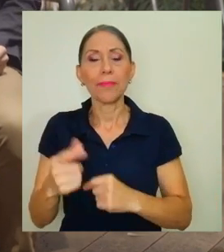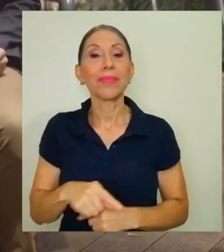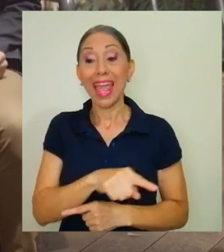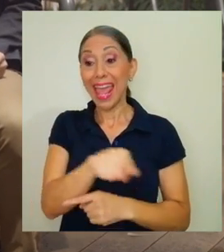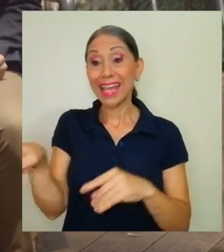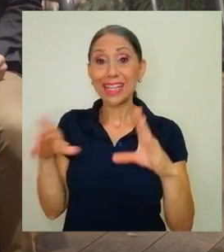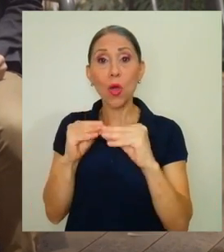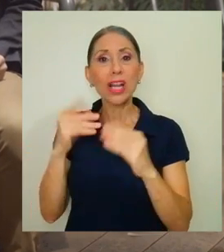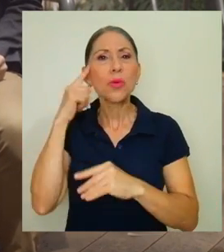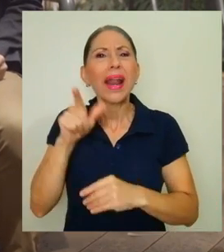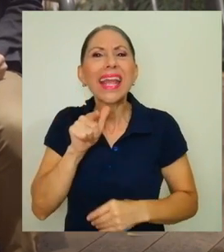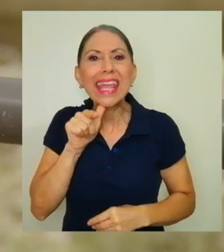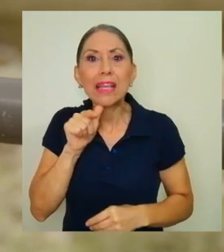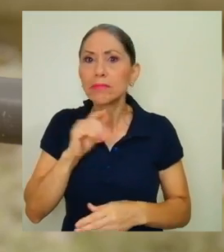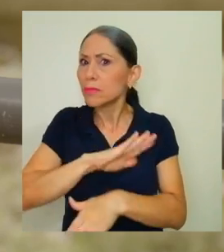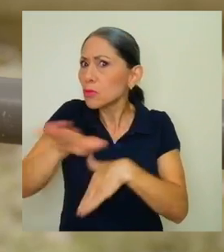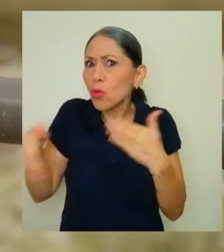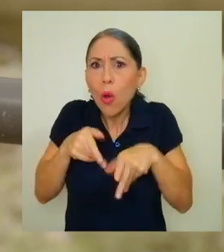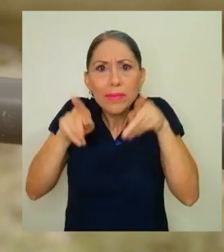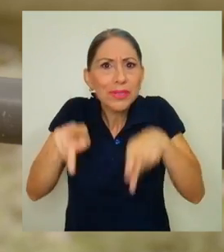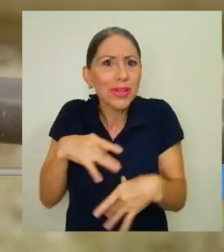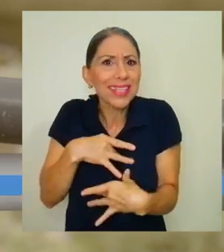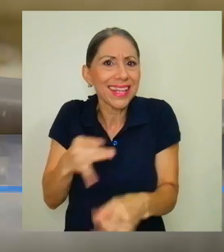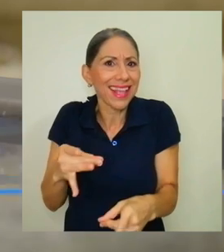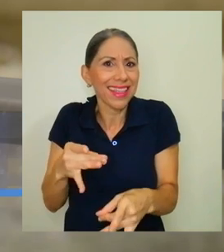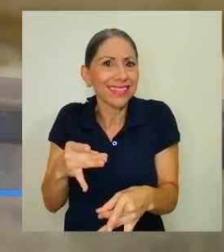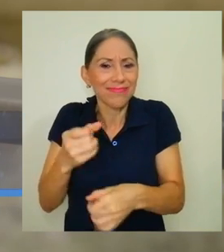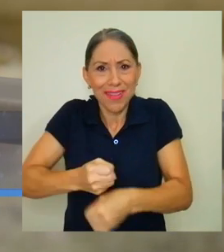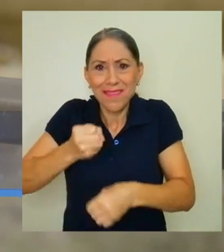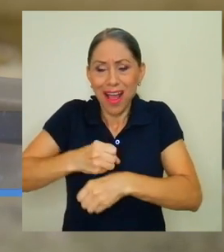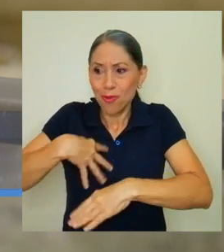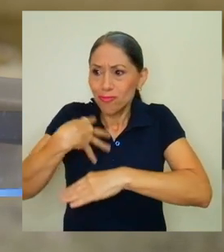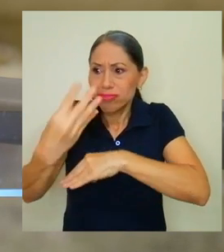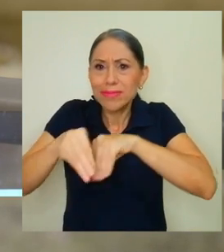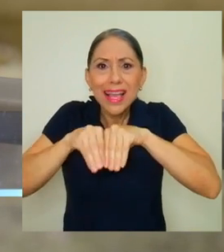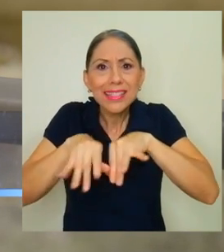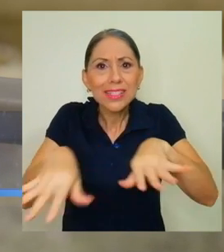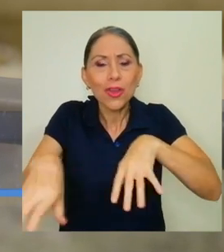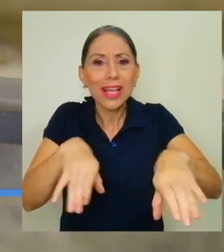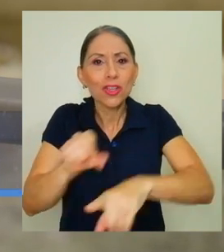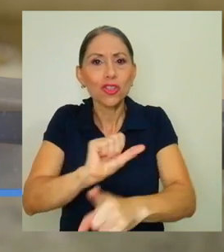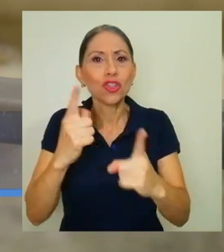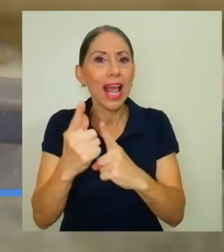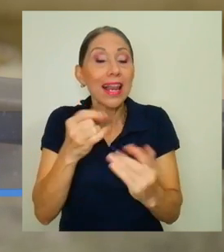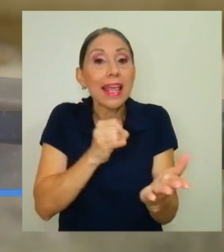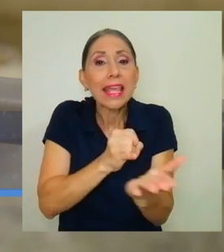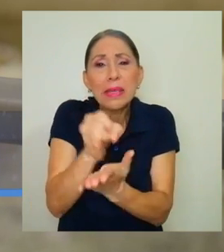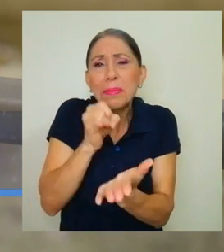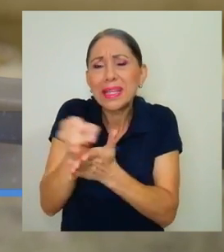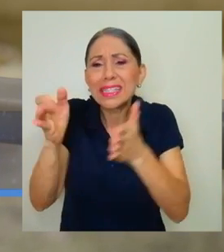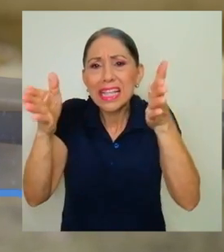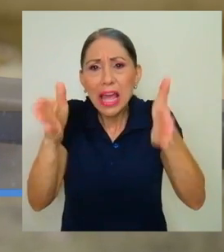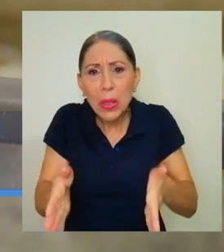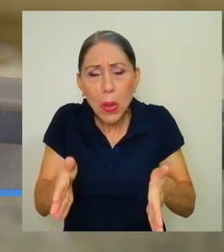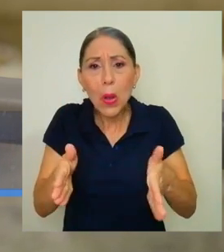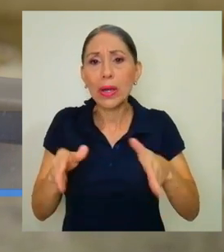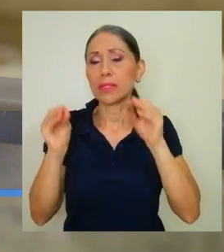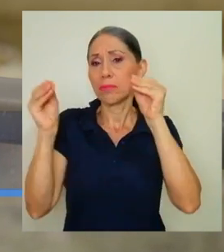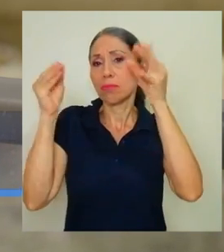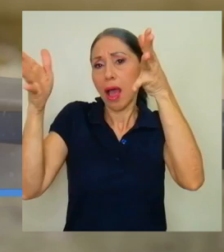congreso? A todas las personas interesadas en la extensión y la acción social, dígase investigadoras, investigadores,